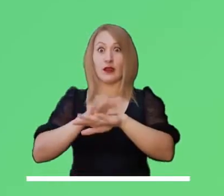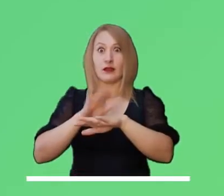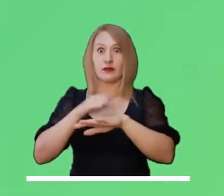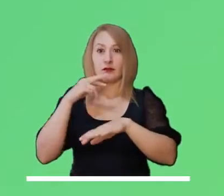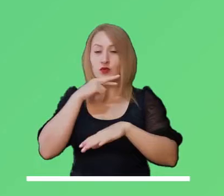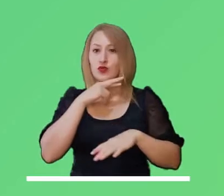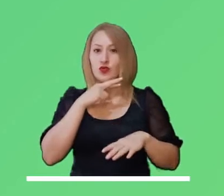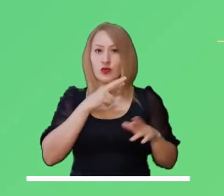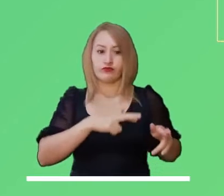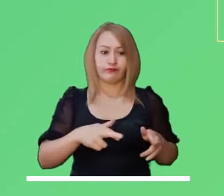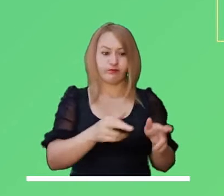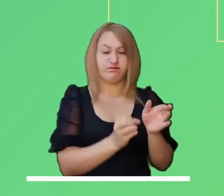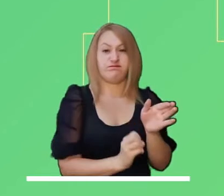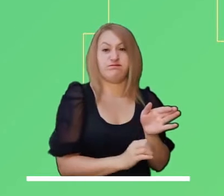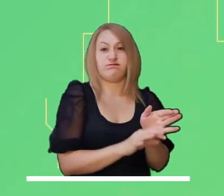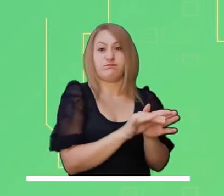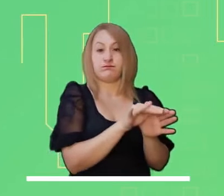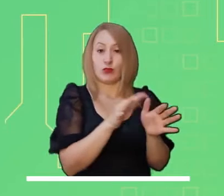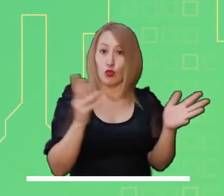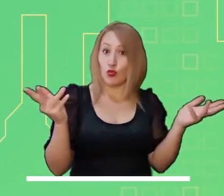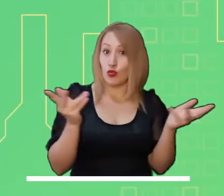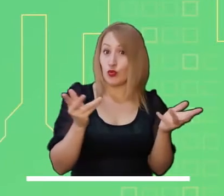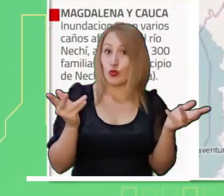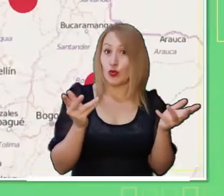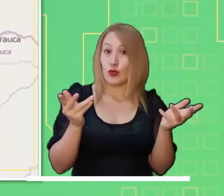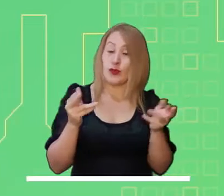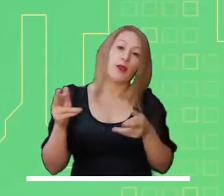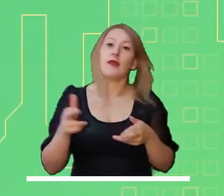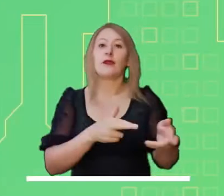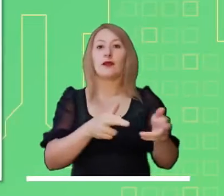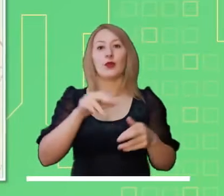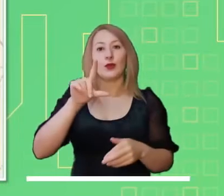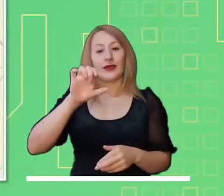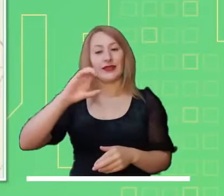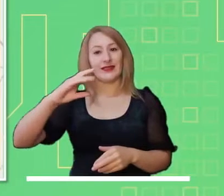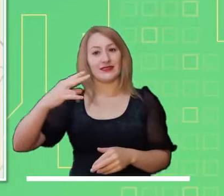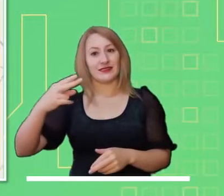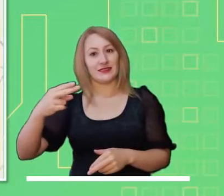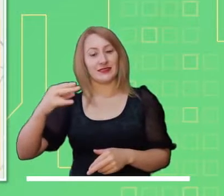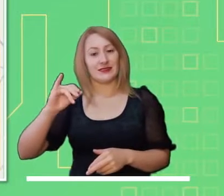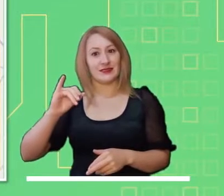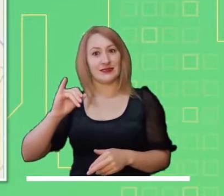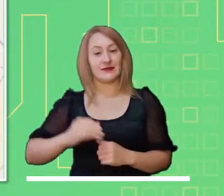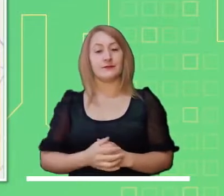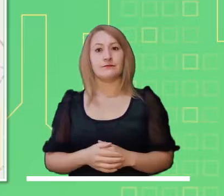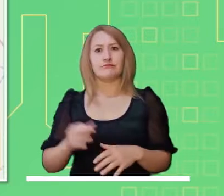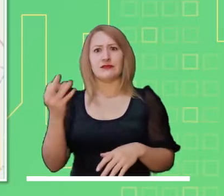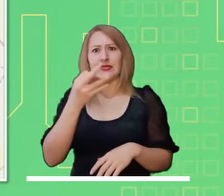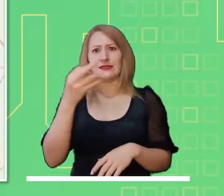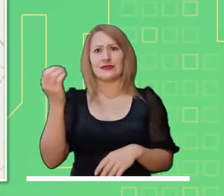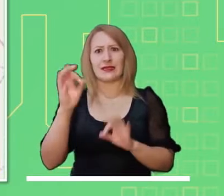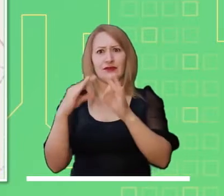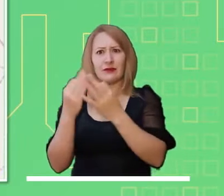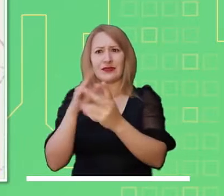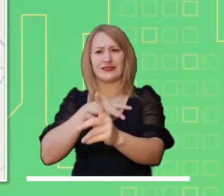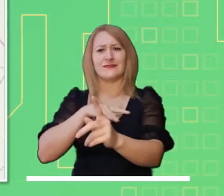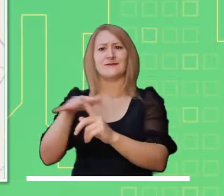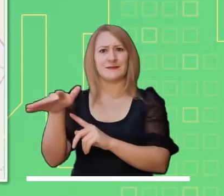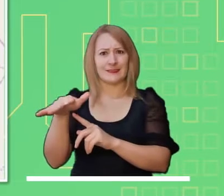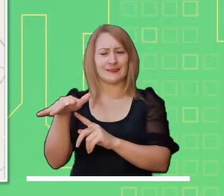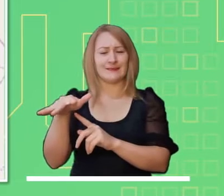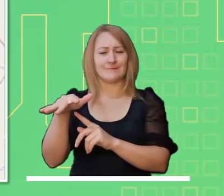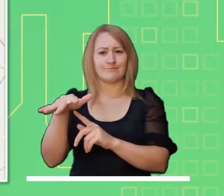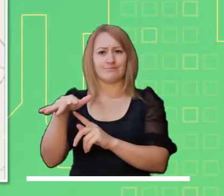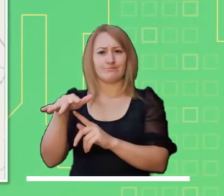Veamos ahora las alertas que se encuentran activas. Alerta roja por inundaciones en varios caños afluentes al río Nechí en